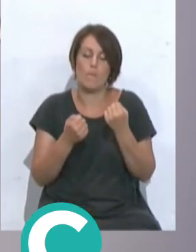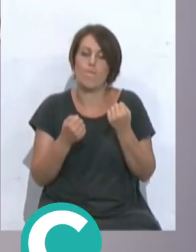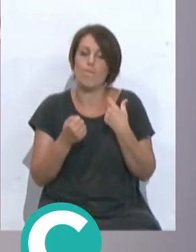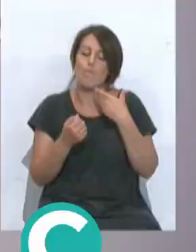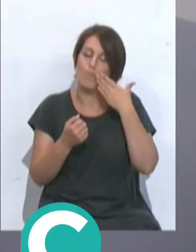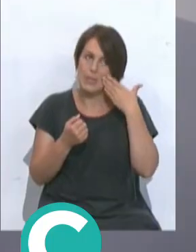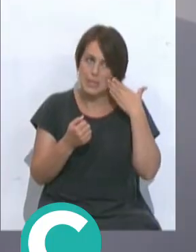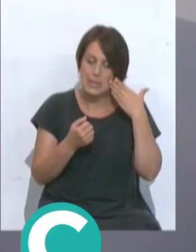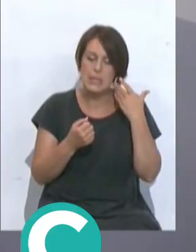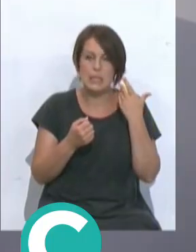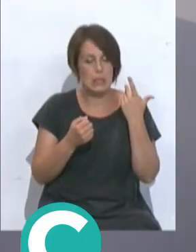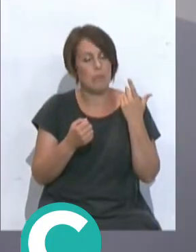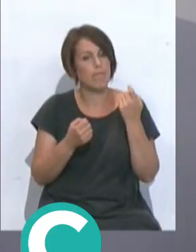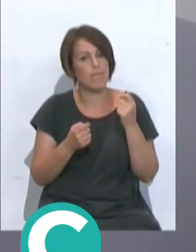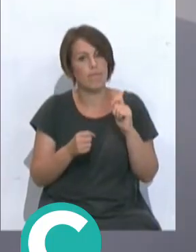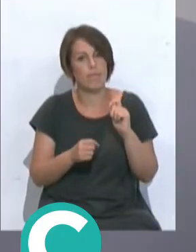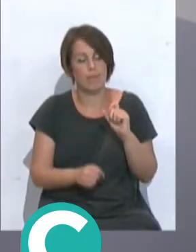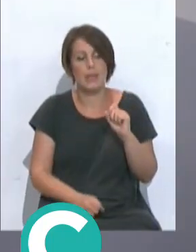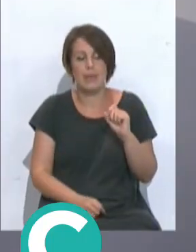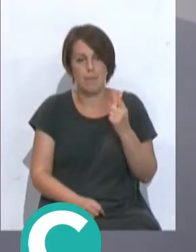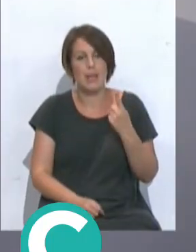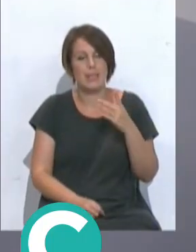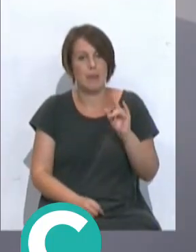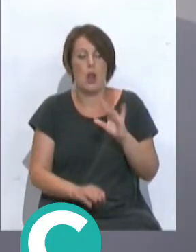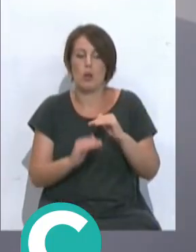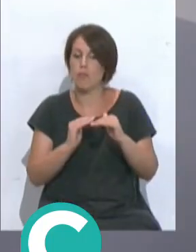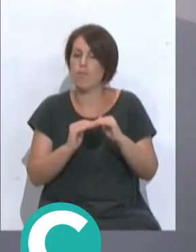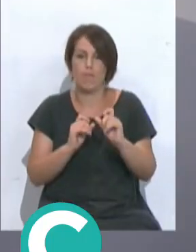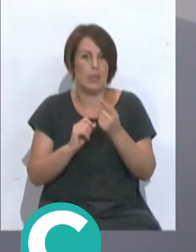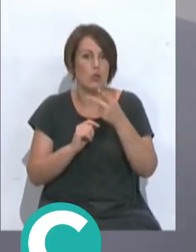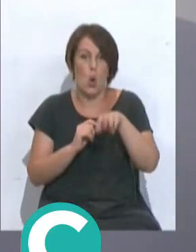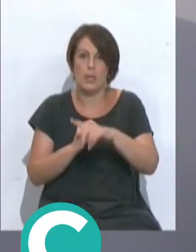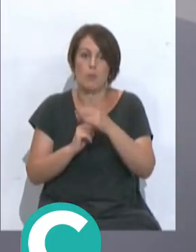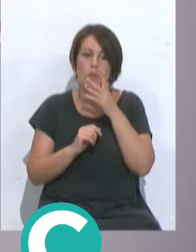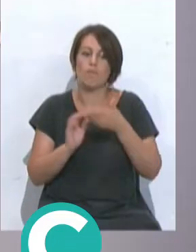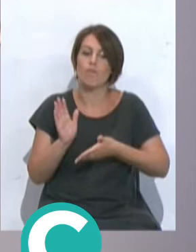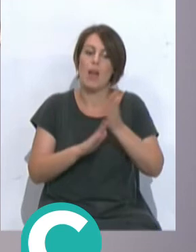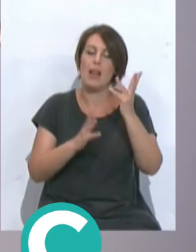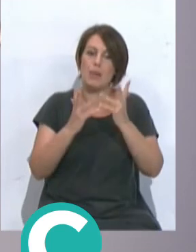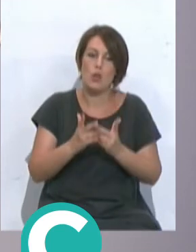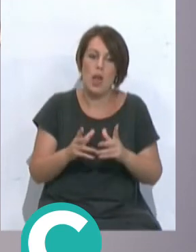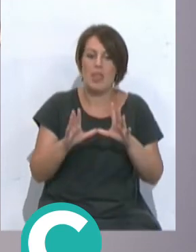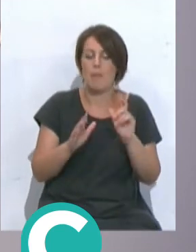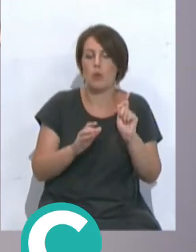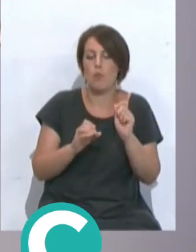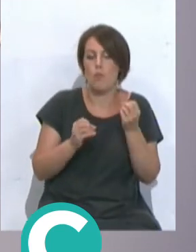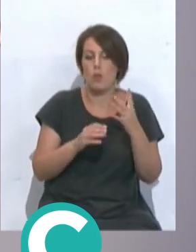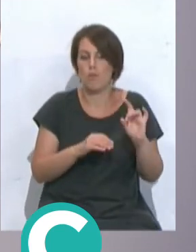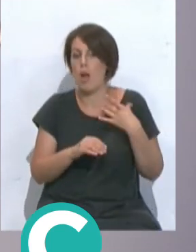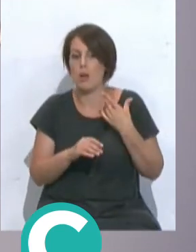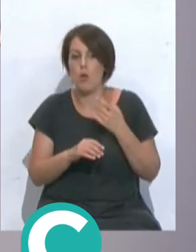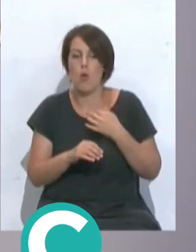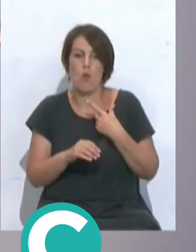que tiene más prestigio sin duda pero no es el torneo del más regular al final tú son vas por eliminatoria 10 minutos buenos te meten 10 minutos malos te